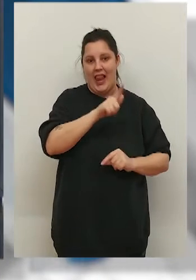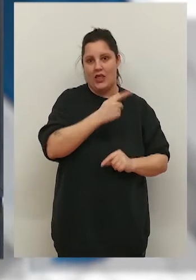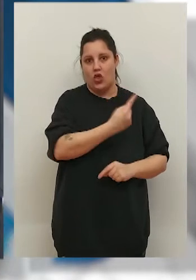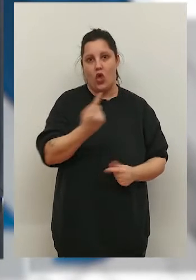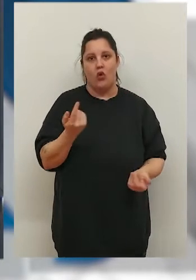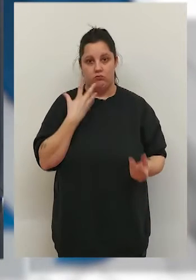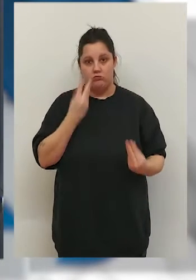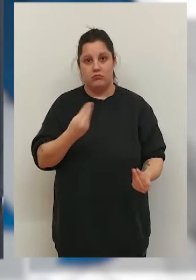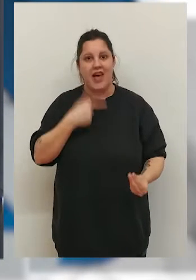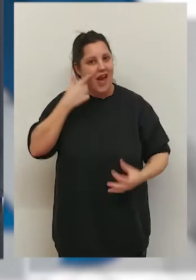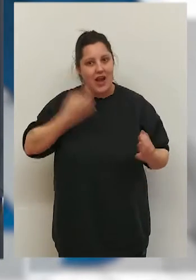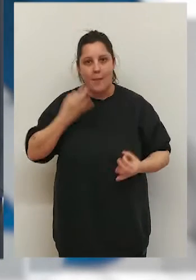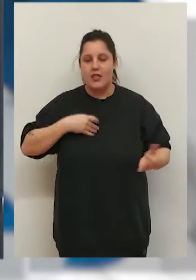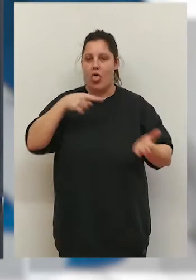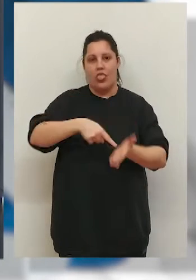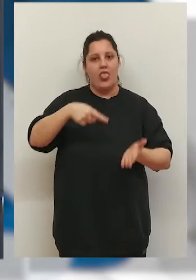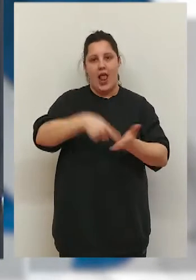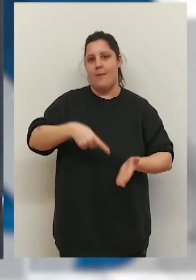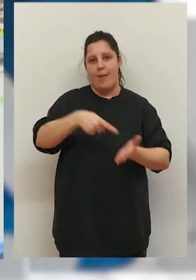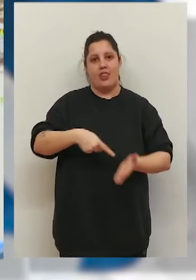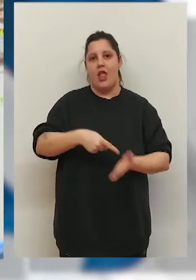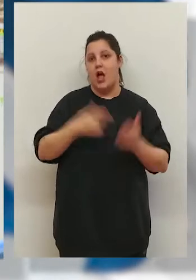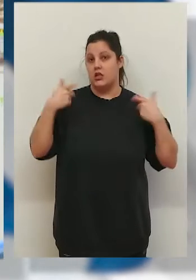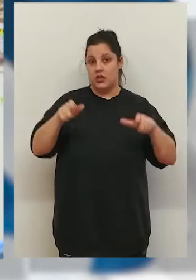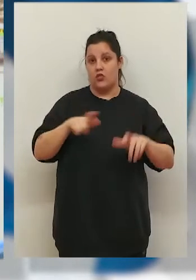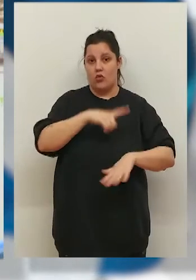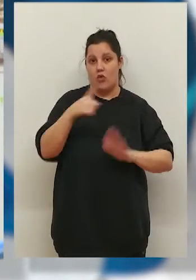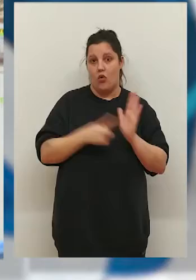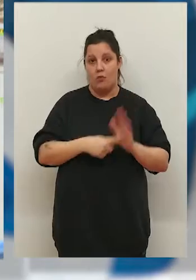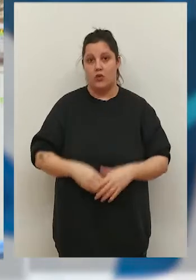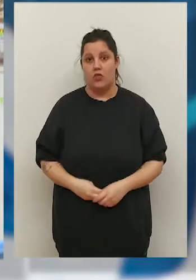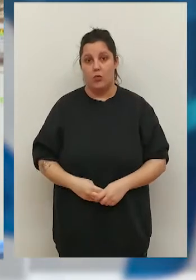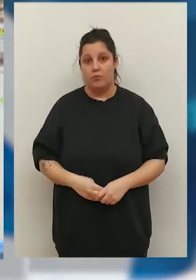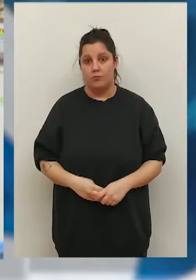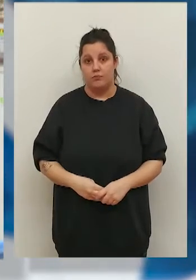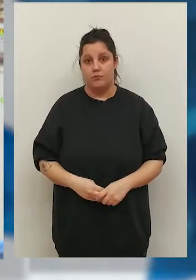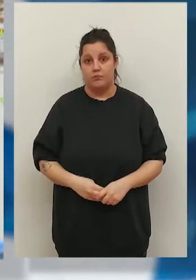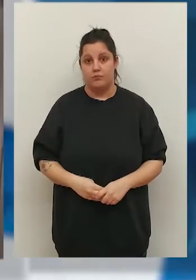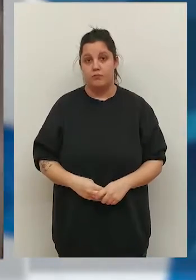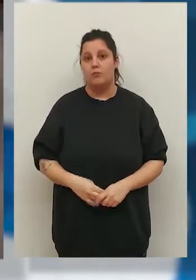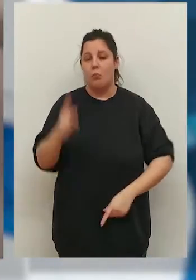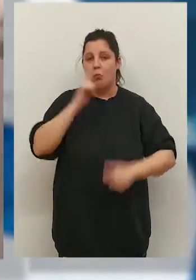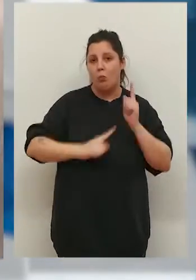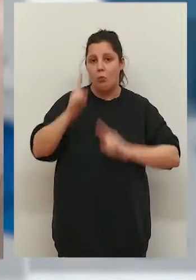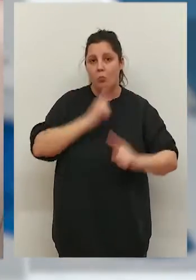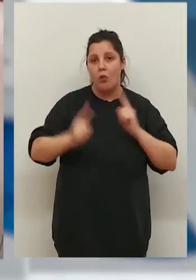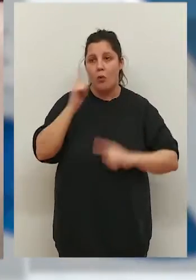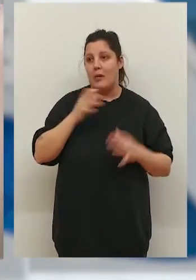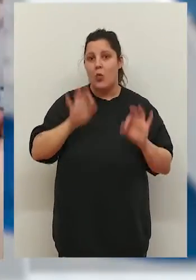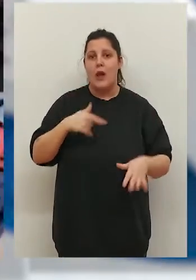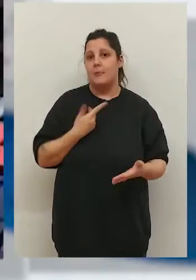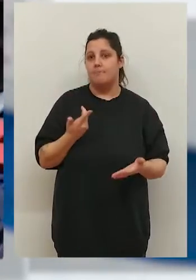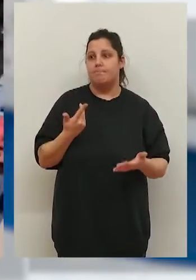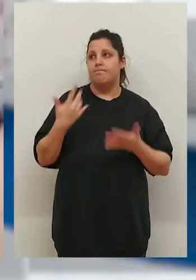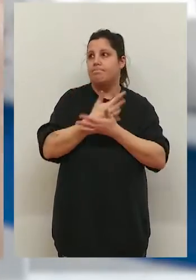por metro, que es lo que realmente está demandando todo el sector del transporte. El problema es de una magnitud tan grave